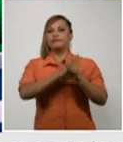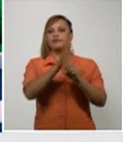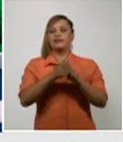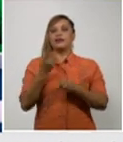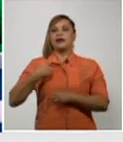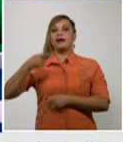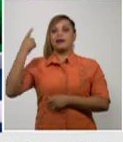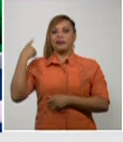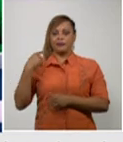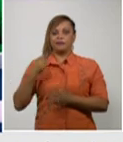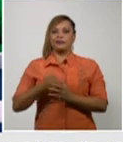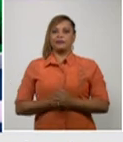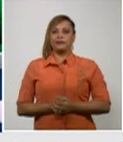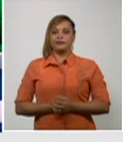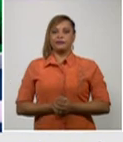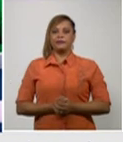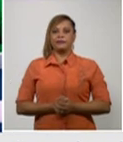edad